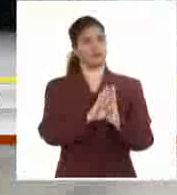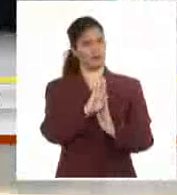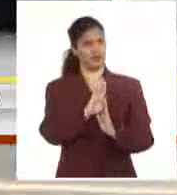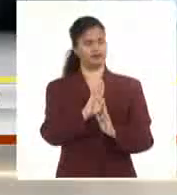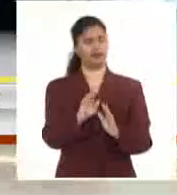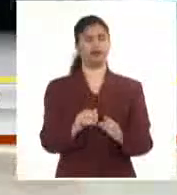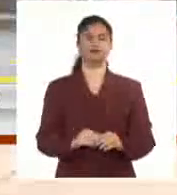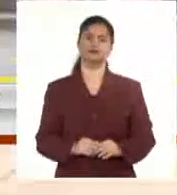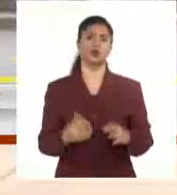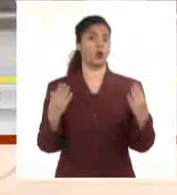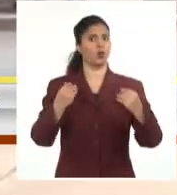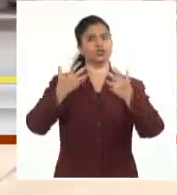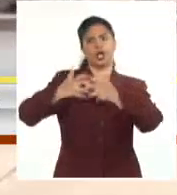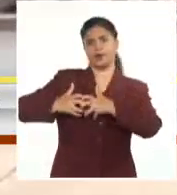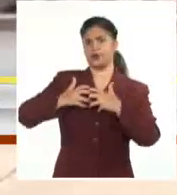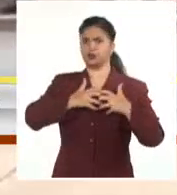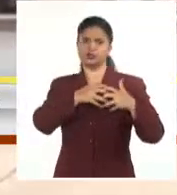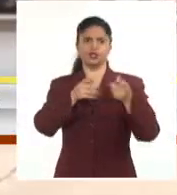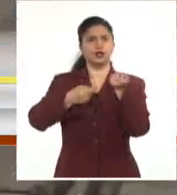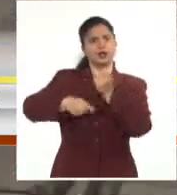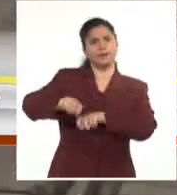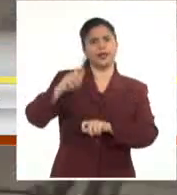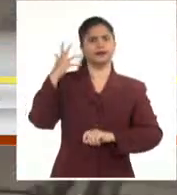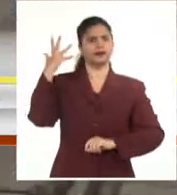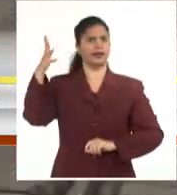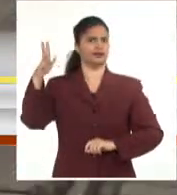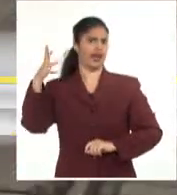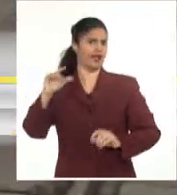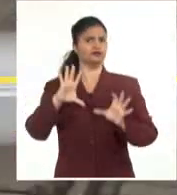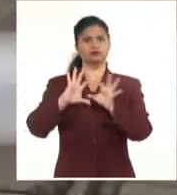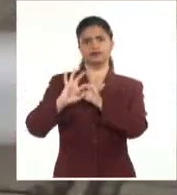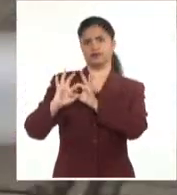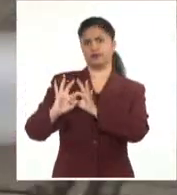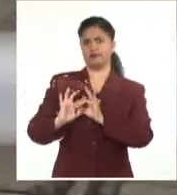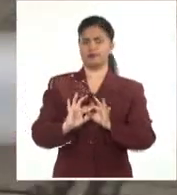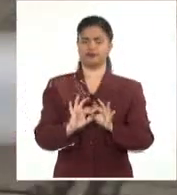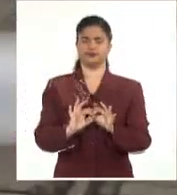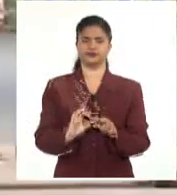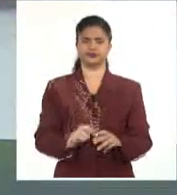dinamismo en un contexto de desaceleración de la economía global.